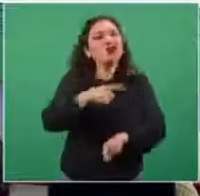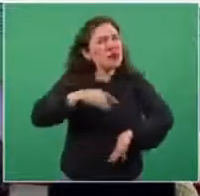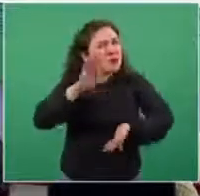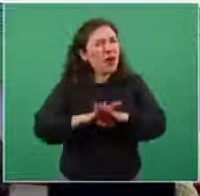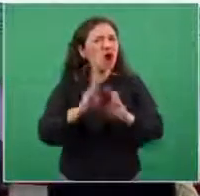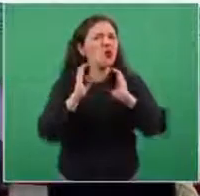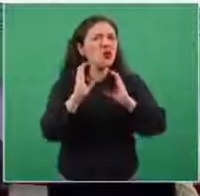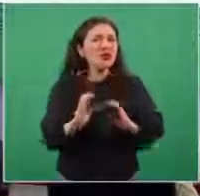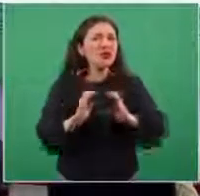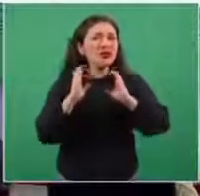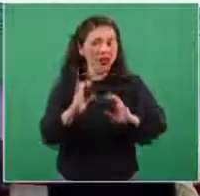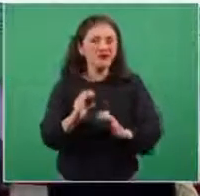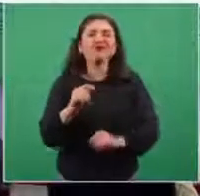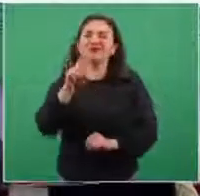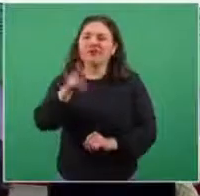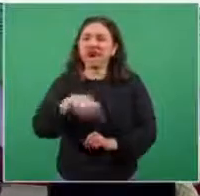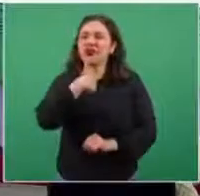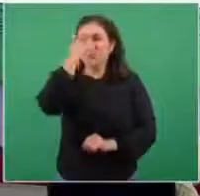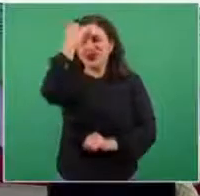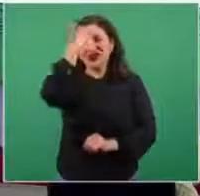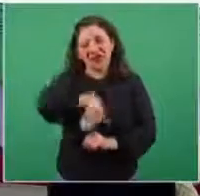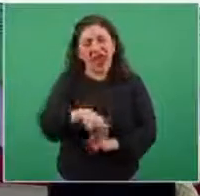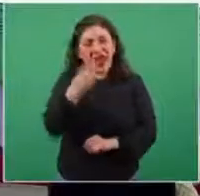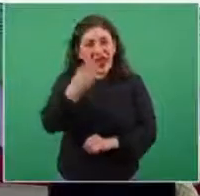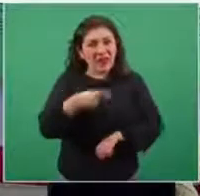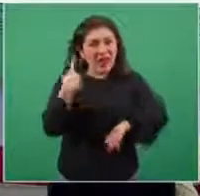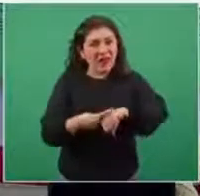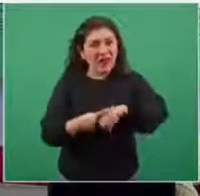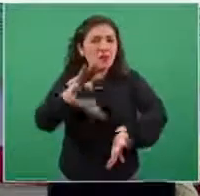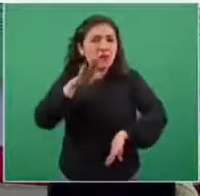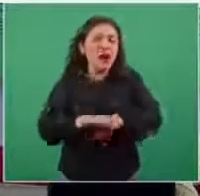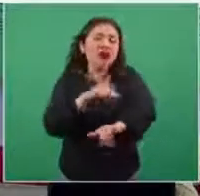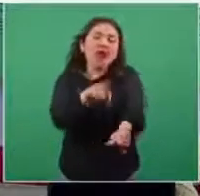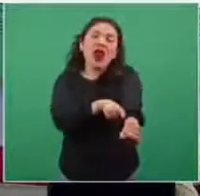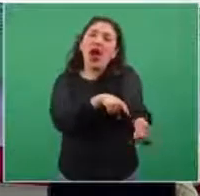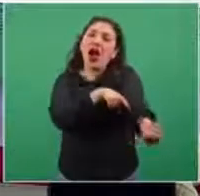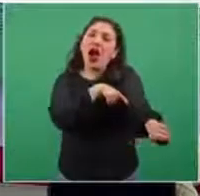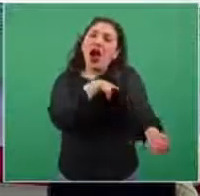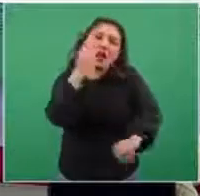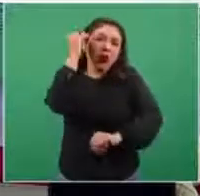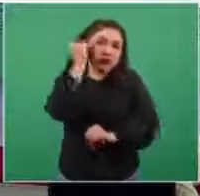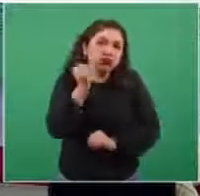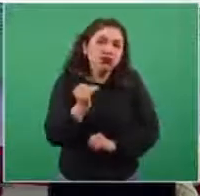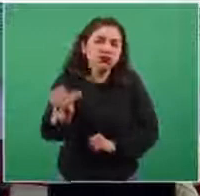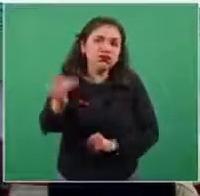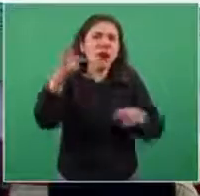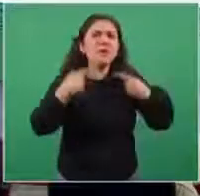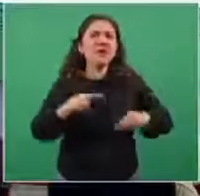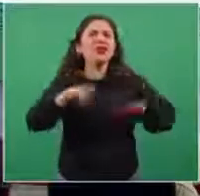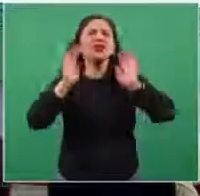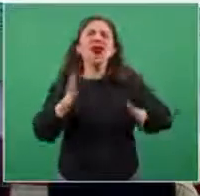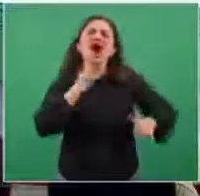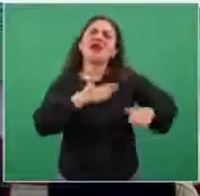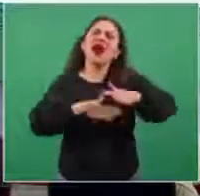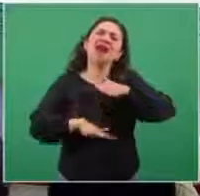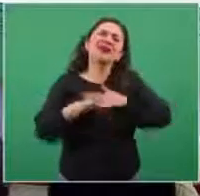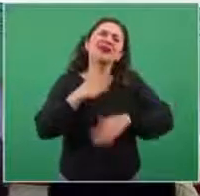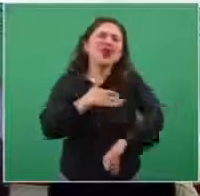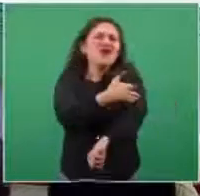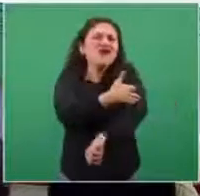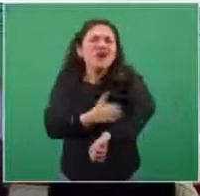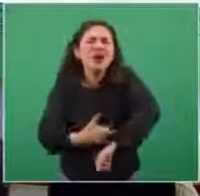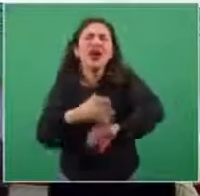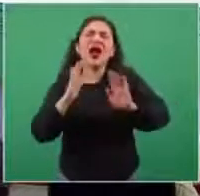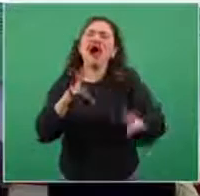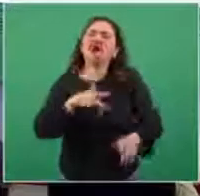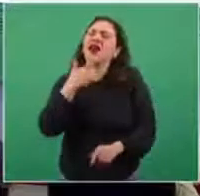precauciones. Sabemos que ha sido una epidemia muy prolongada y eso cansa a las personas en las familias,